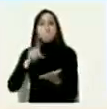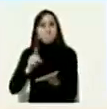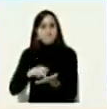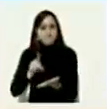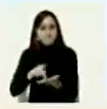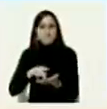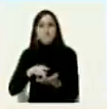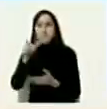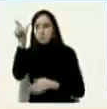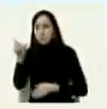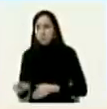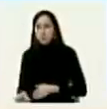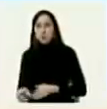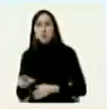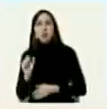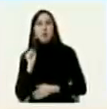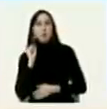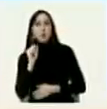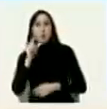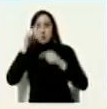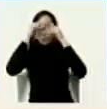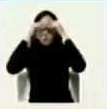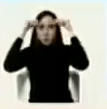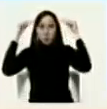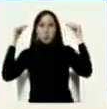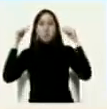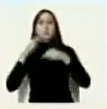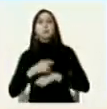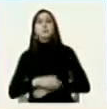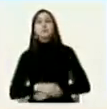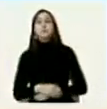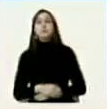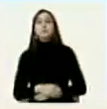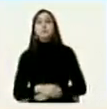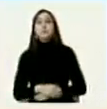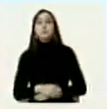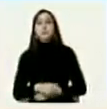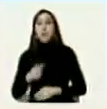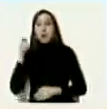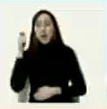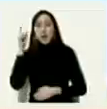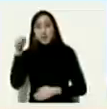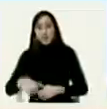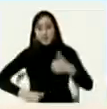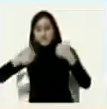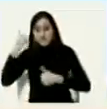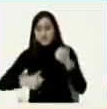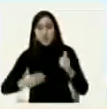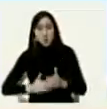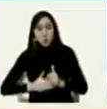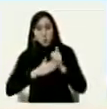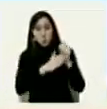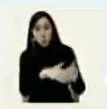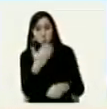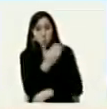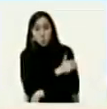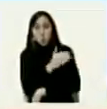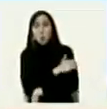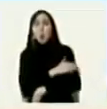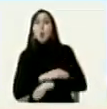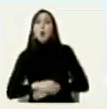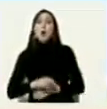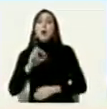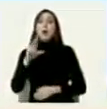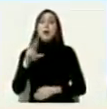el asesino de Julio Borges el candidato presidencial líder opositor Enrique Capriles